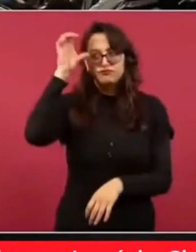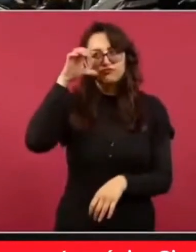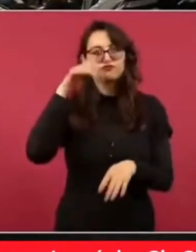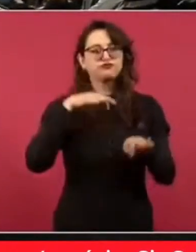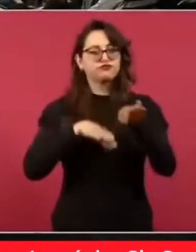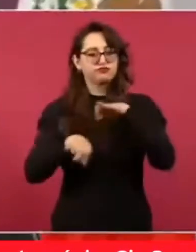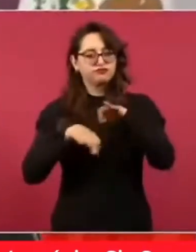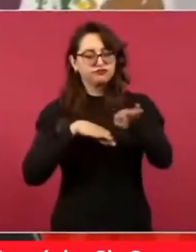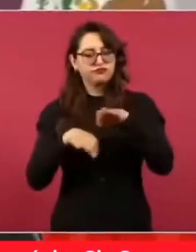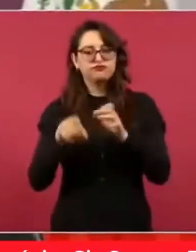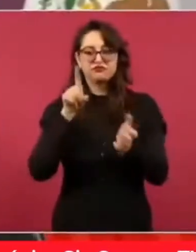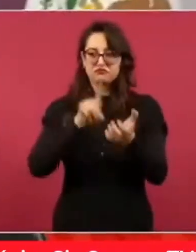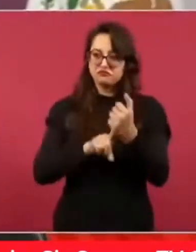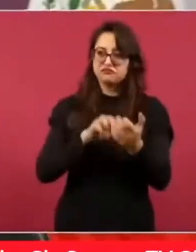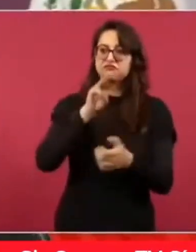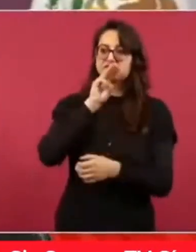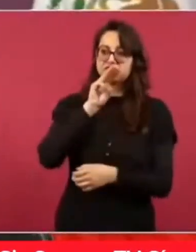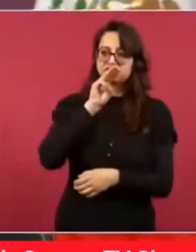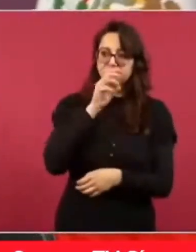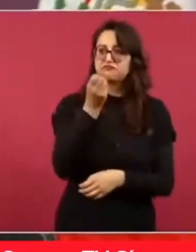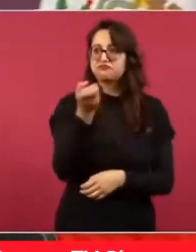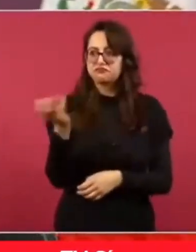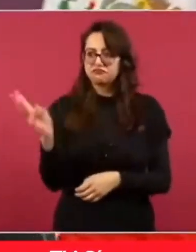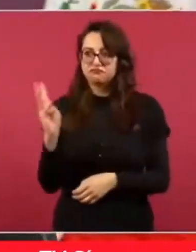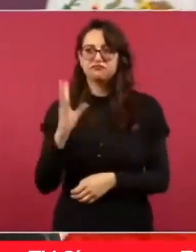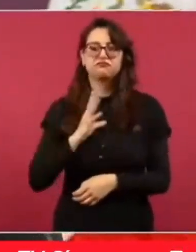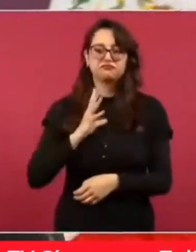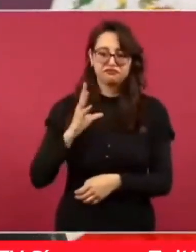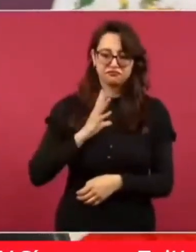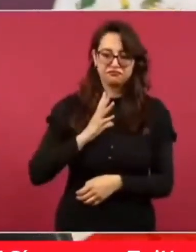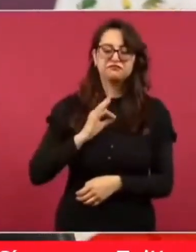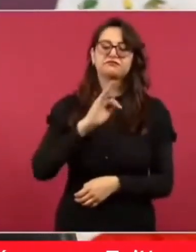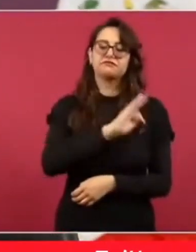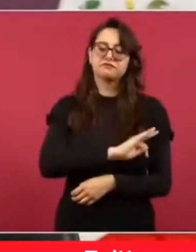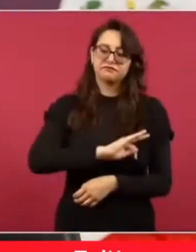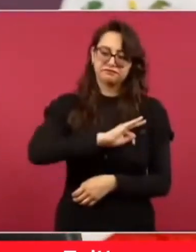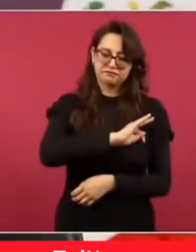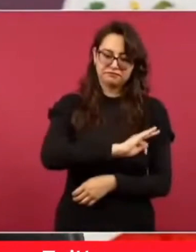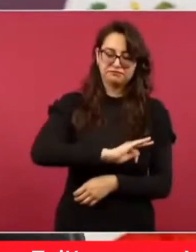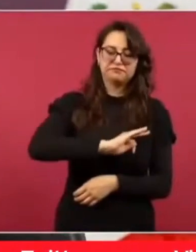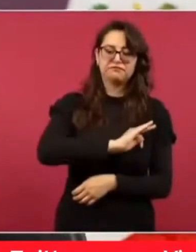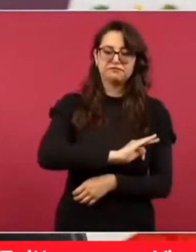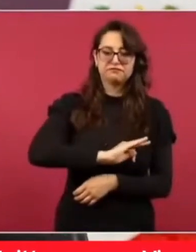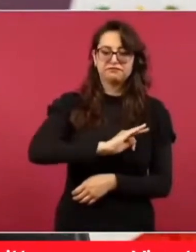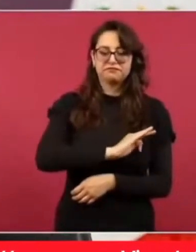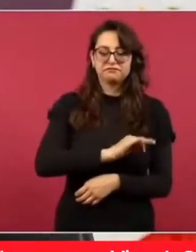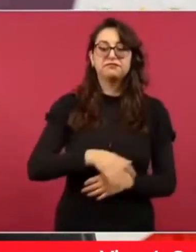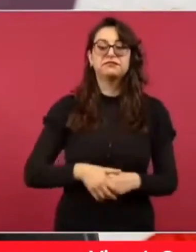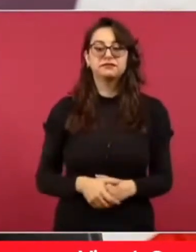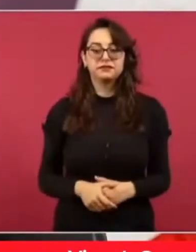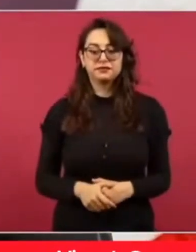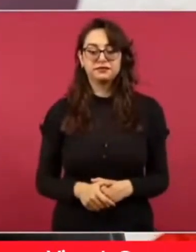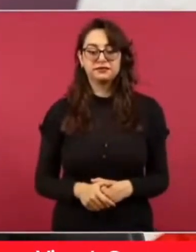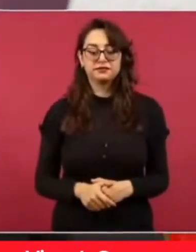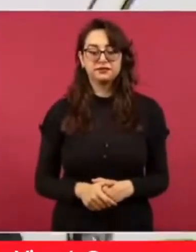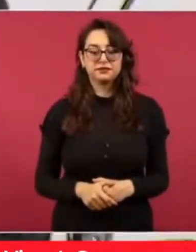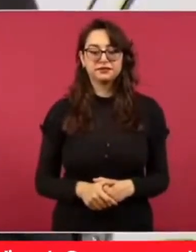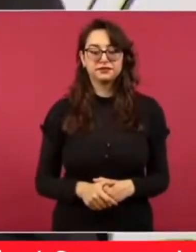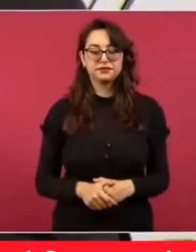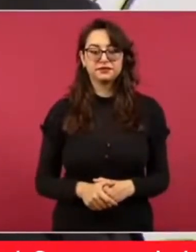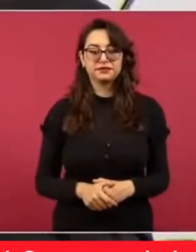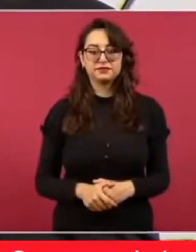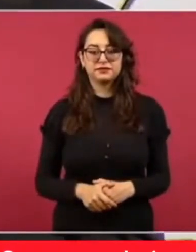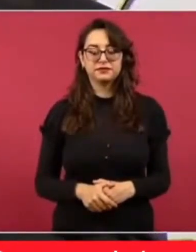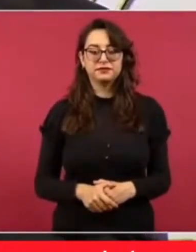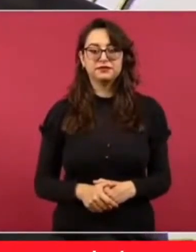a las mamás que se dedican a